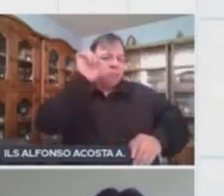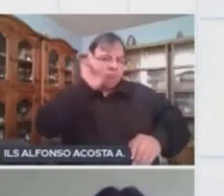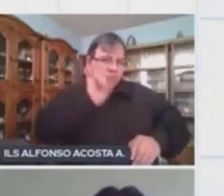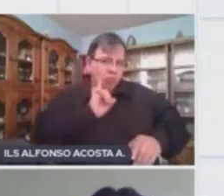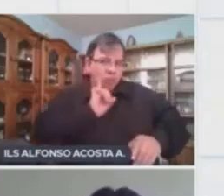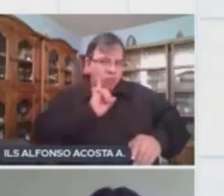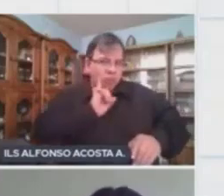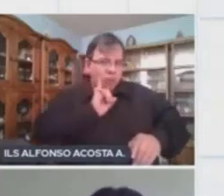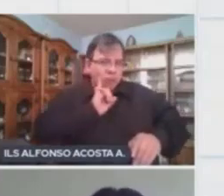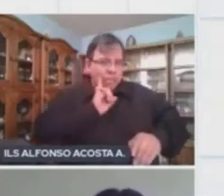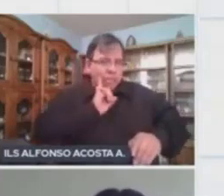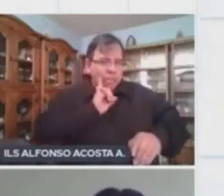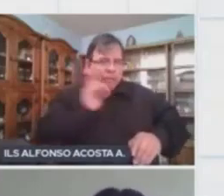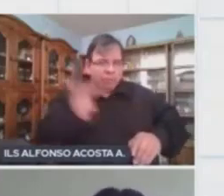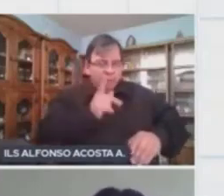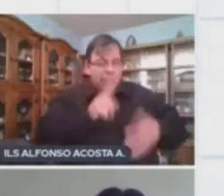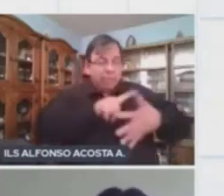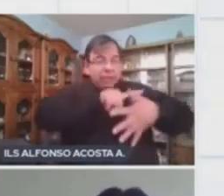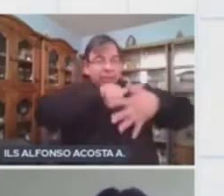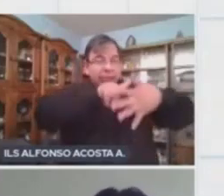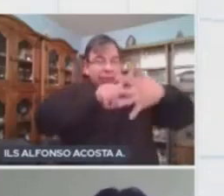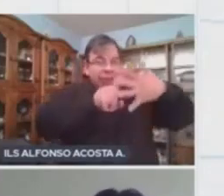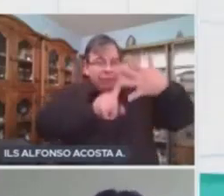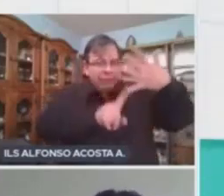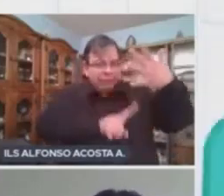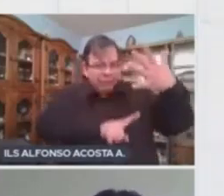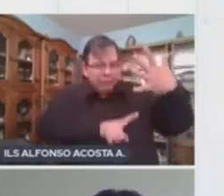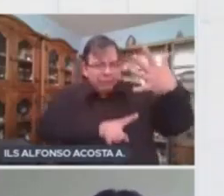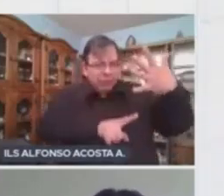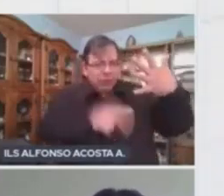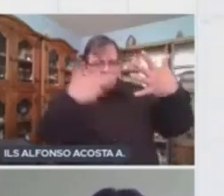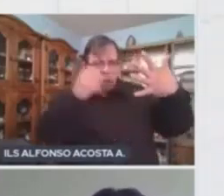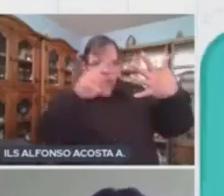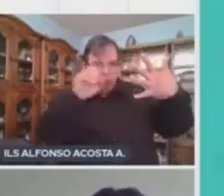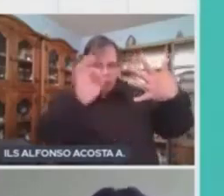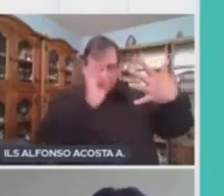cinco opciones de hormonas. Vamos a ver cuáles son.